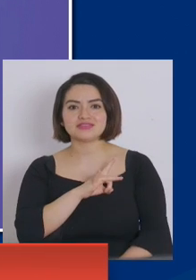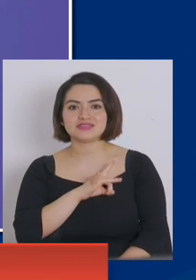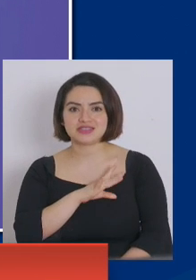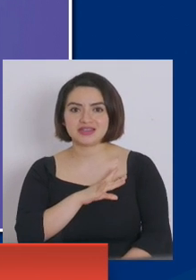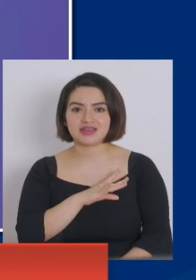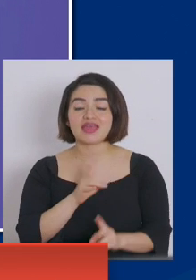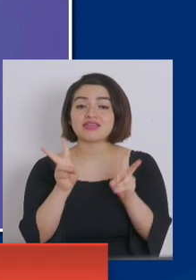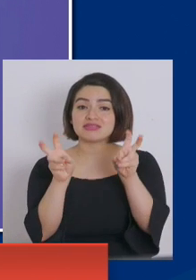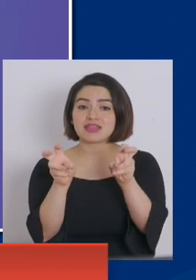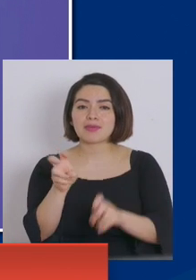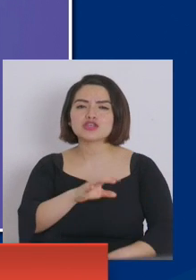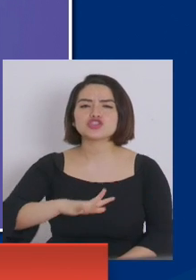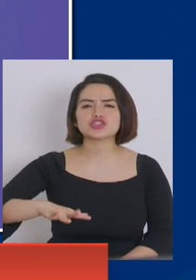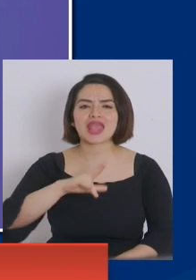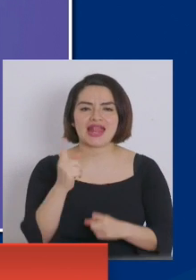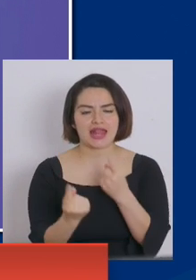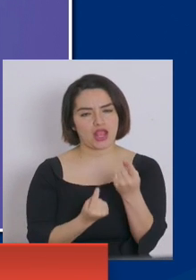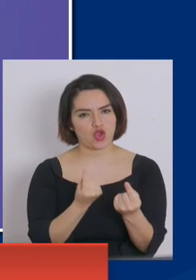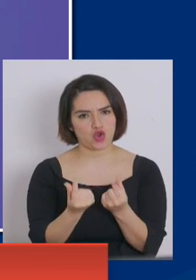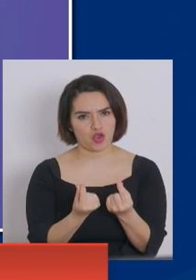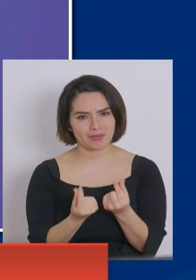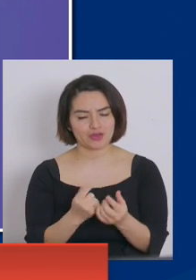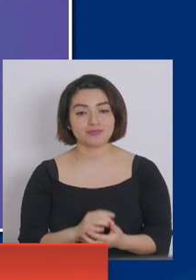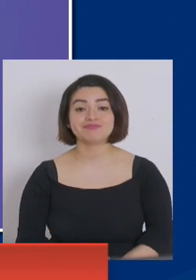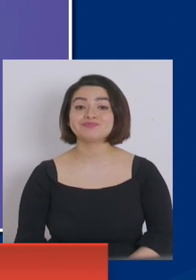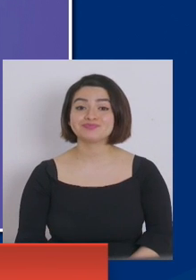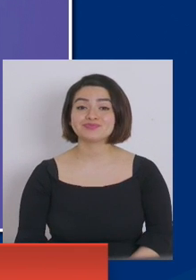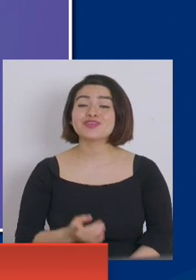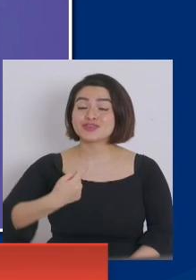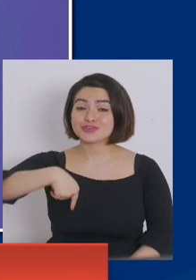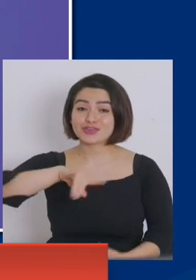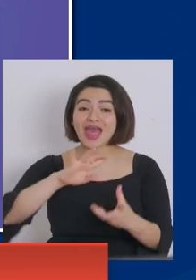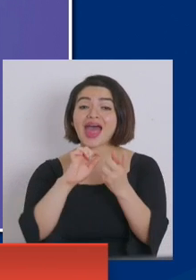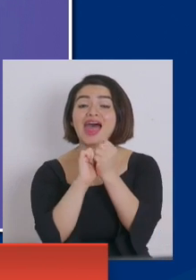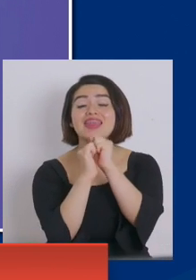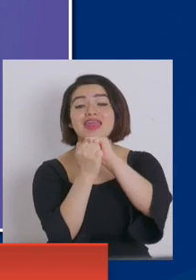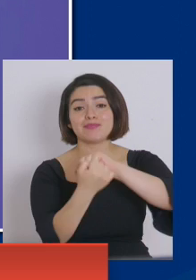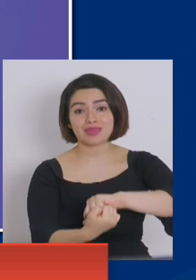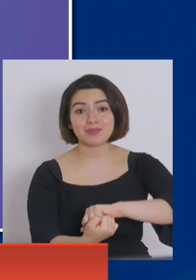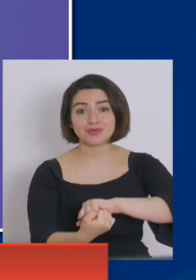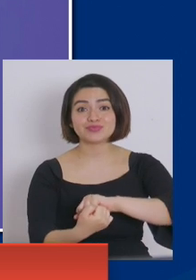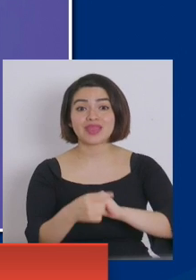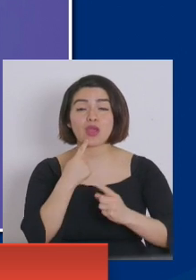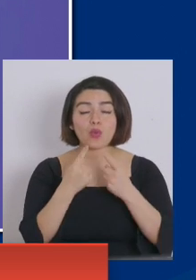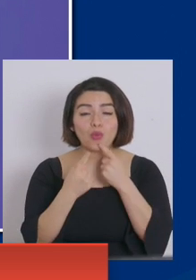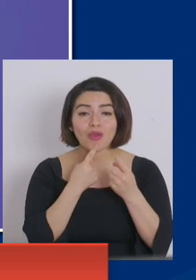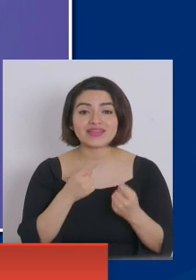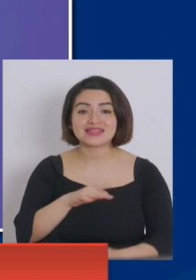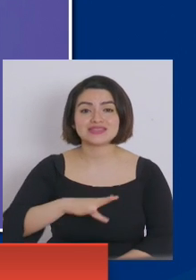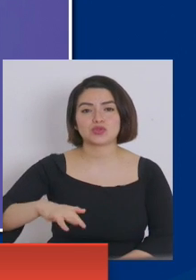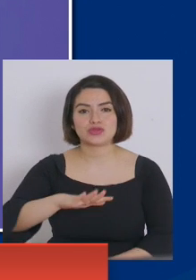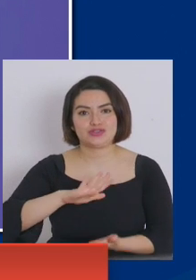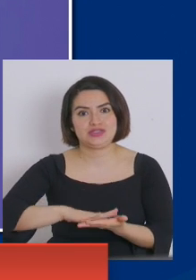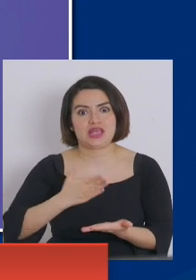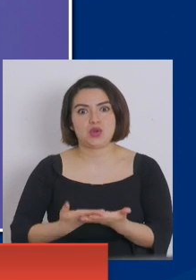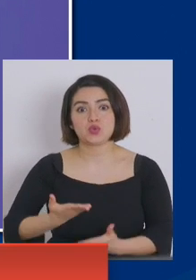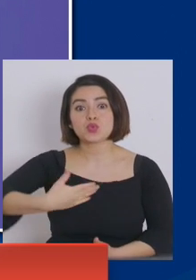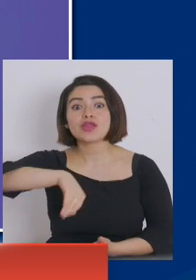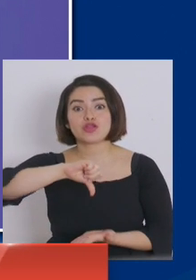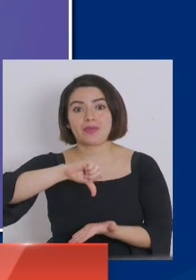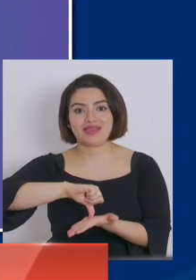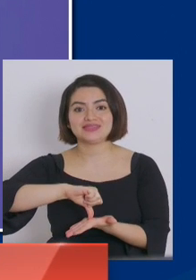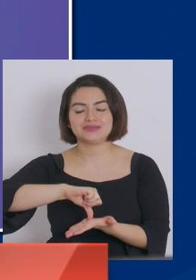socioeconómico. Es así como tuvimos que adaptar esta encuesta a la situación sanitaria en que se encuentra nuestro país.